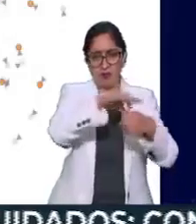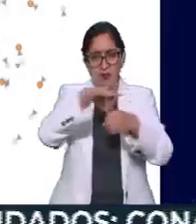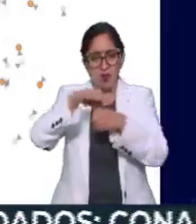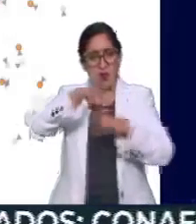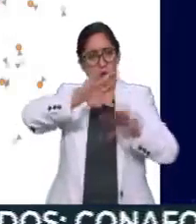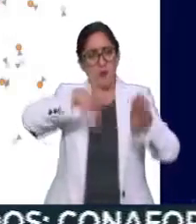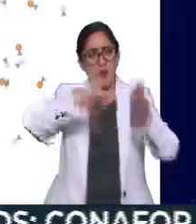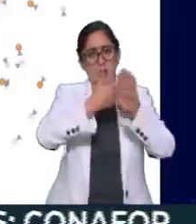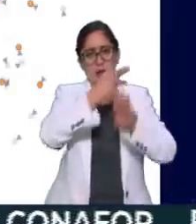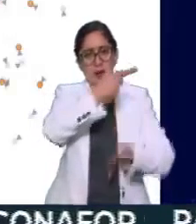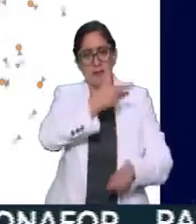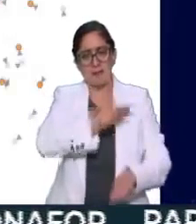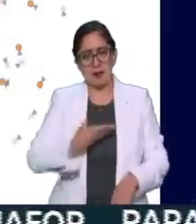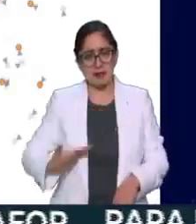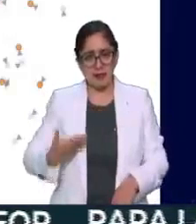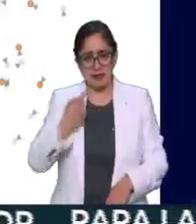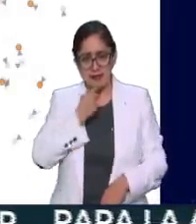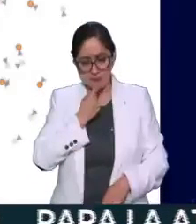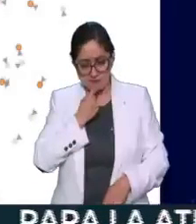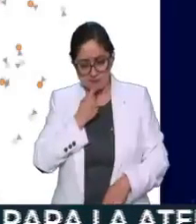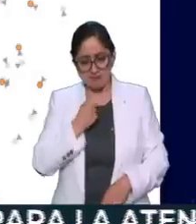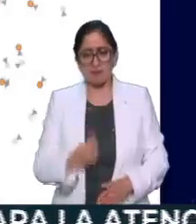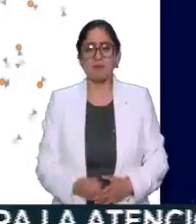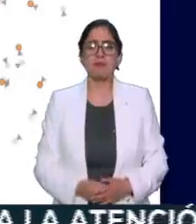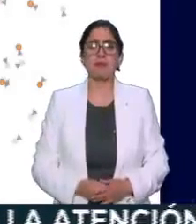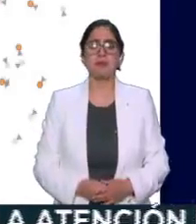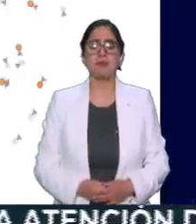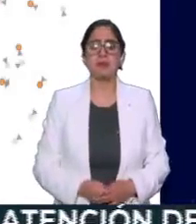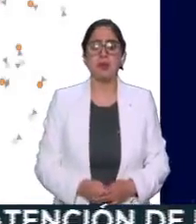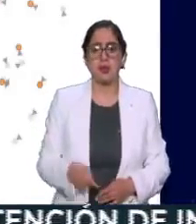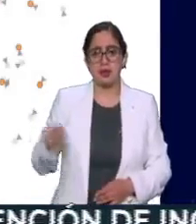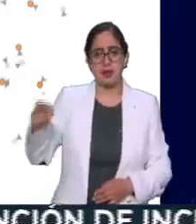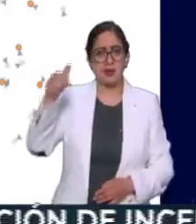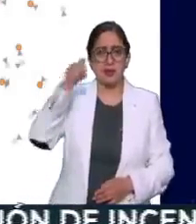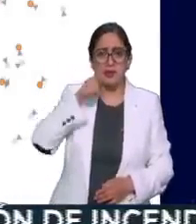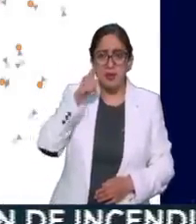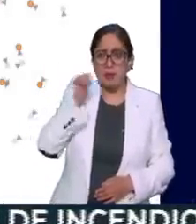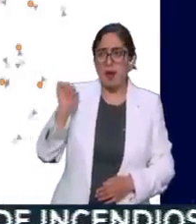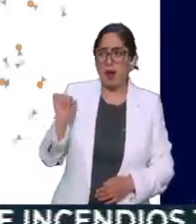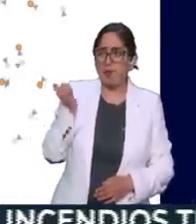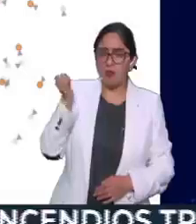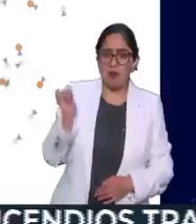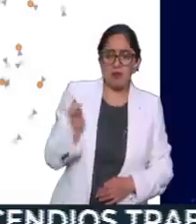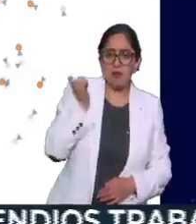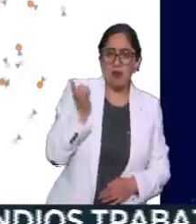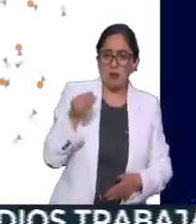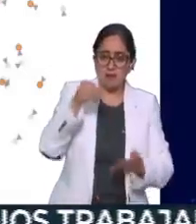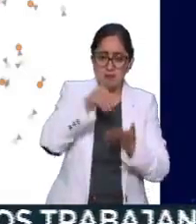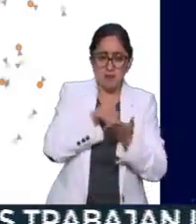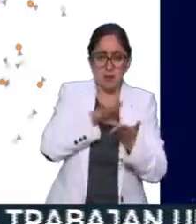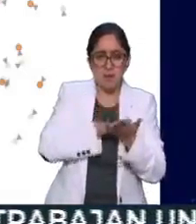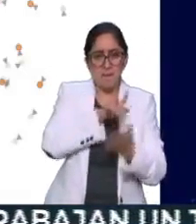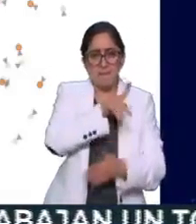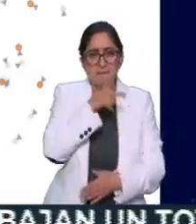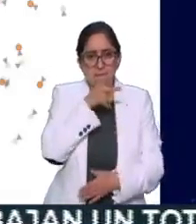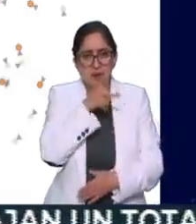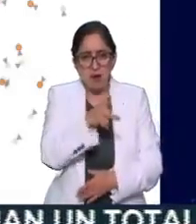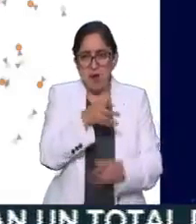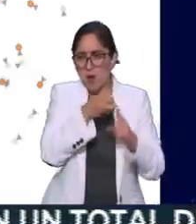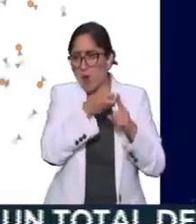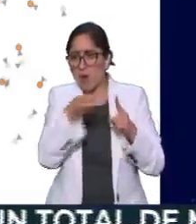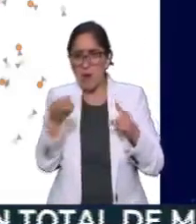Obrador, electoralmente hablando, ¿no? En un oportunismo, pues, muy de ellos, y muy que hemos visto, y poniendo palabras que no